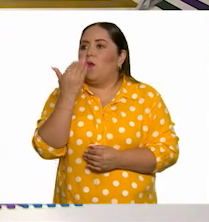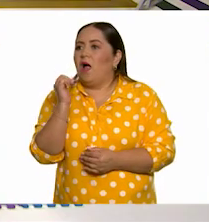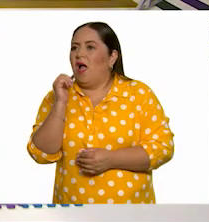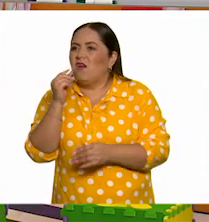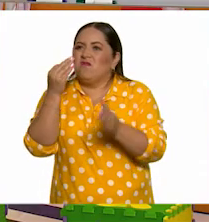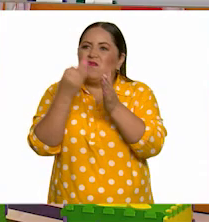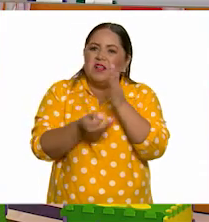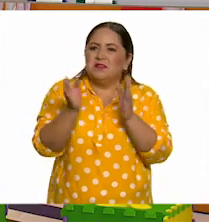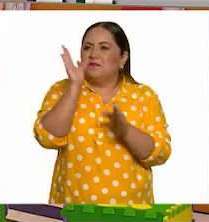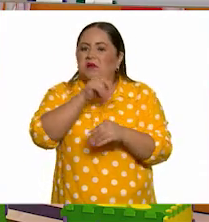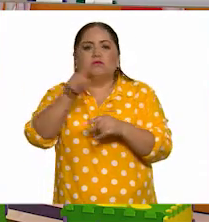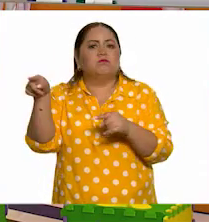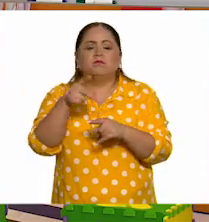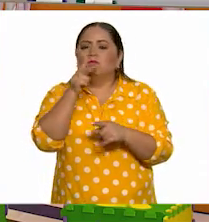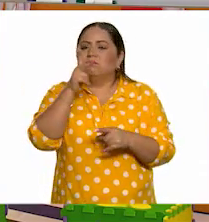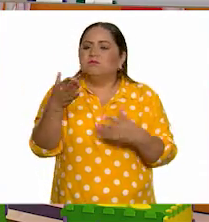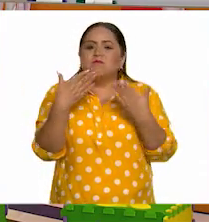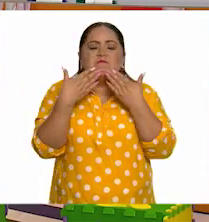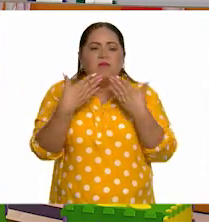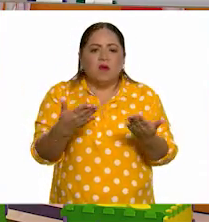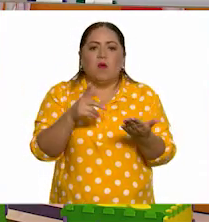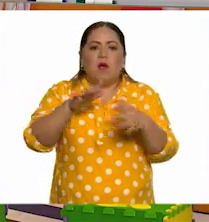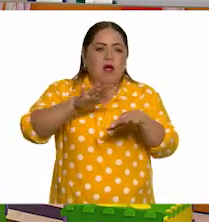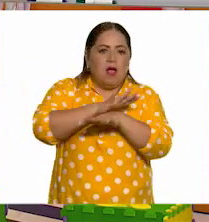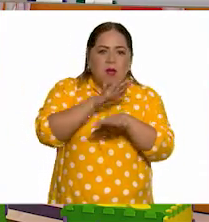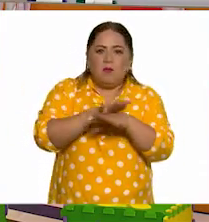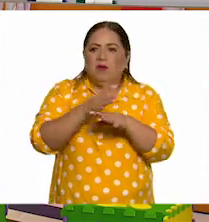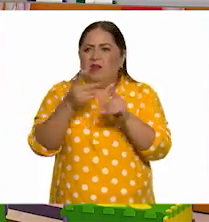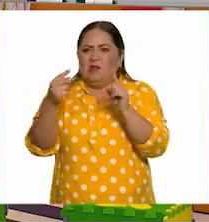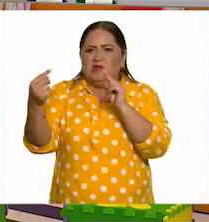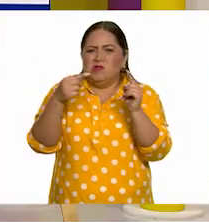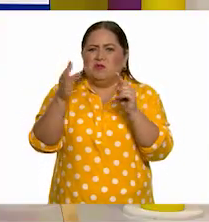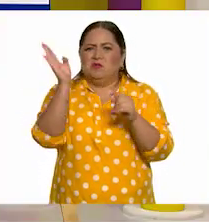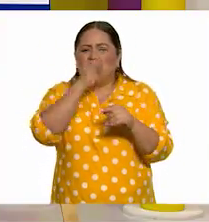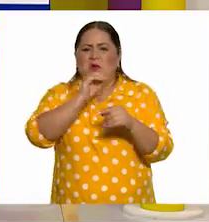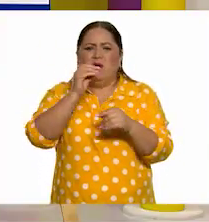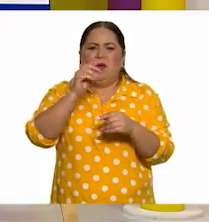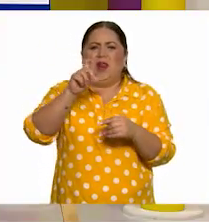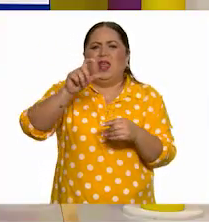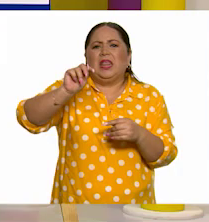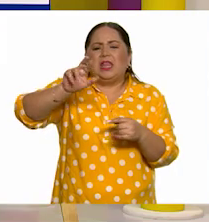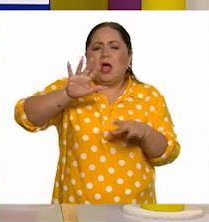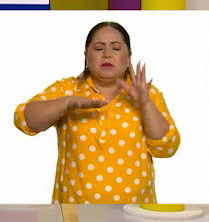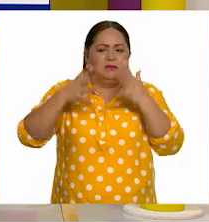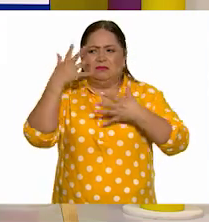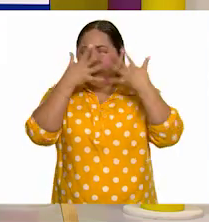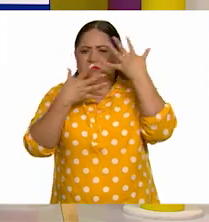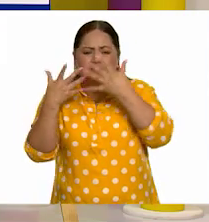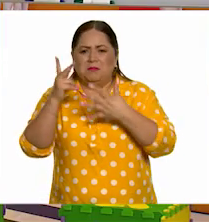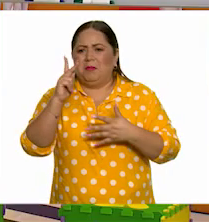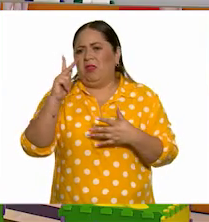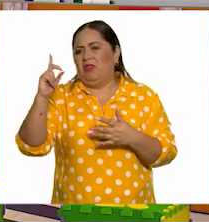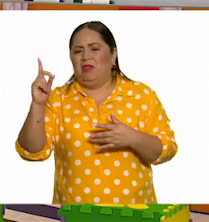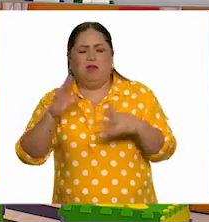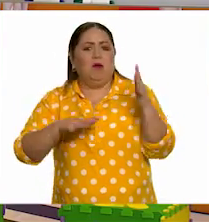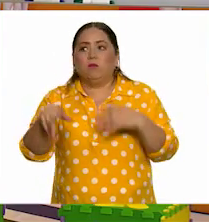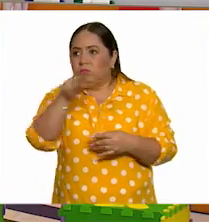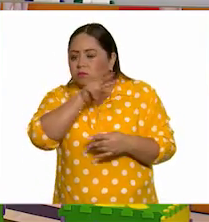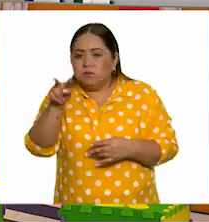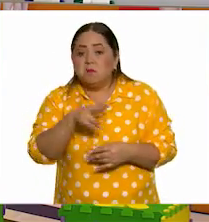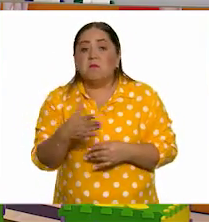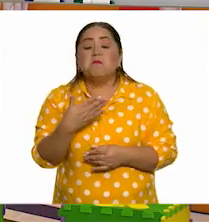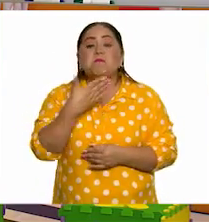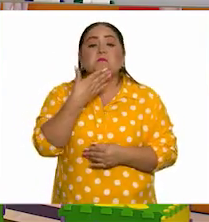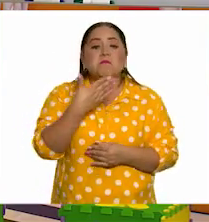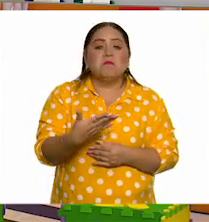faltas de ortografía. Ya no hay cambio de dirección de letras, ¿no? Que a veces confunden la P con la D o